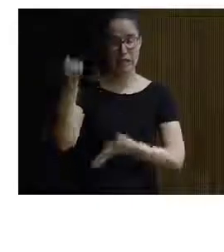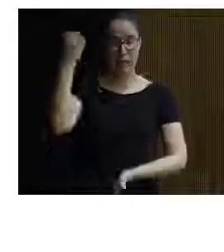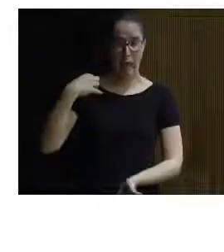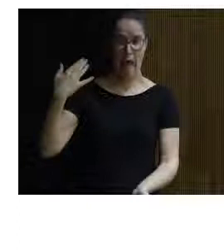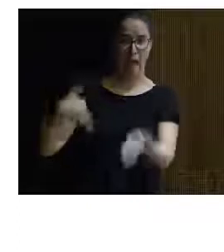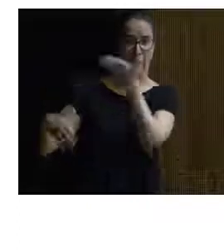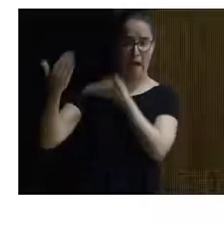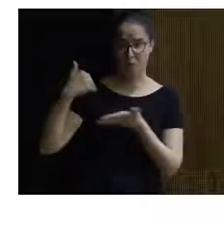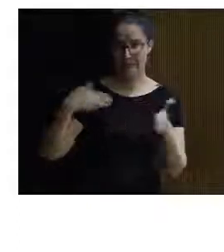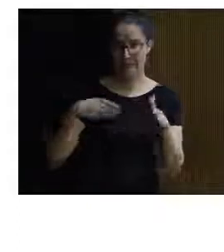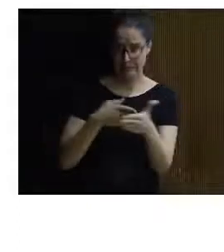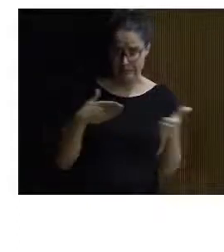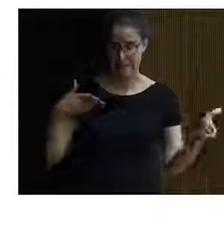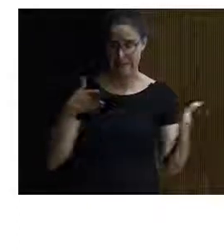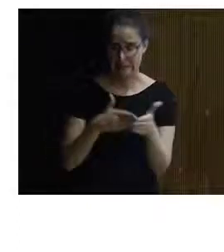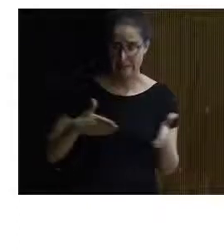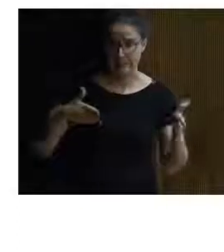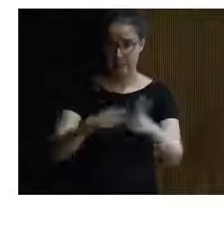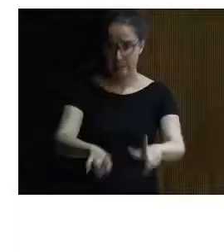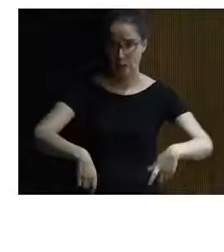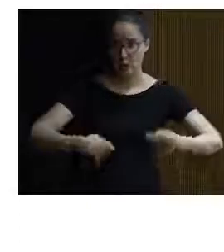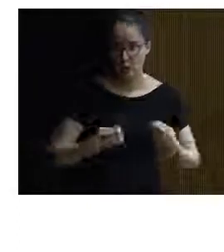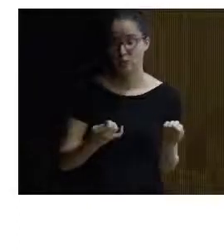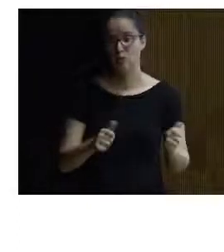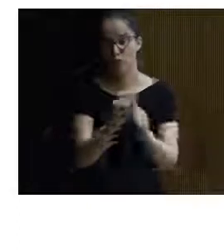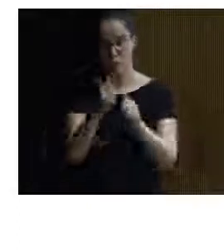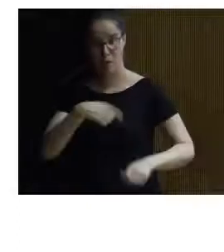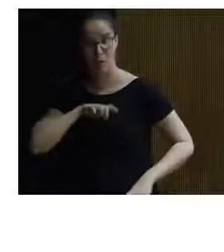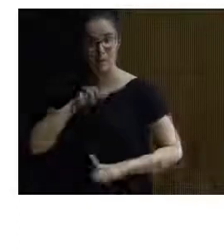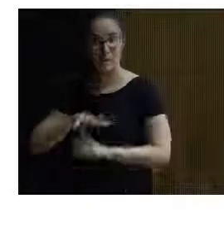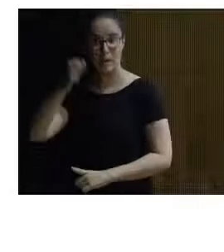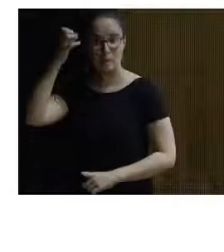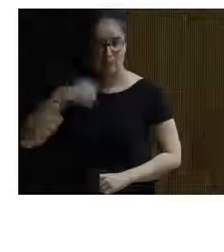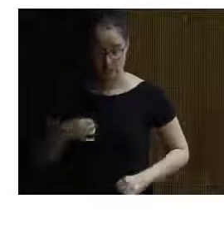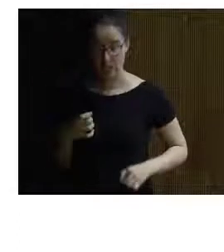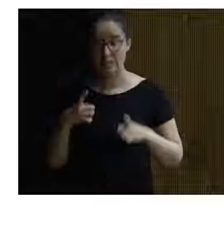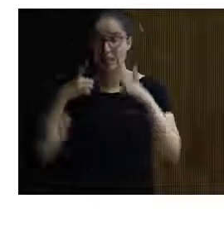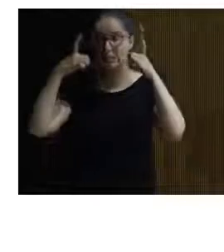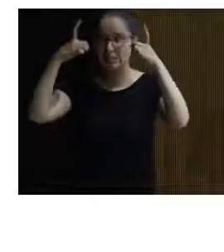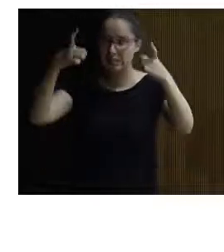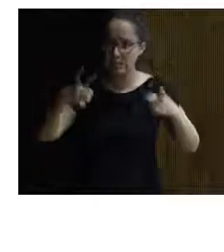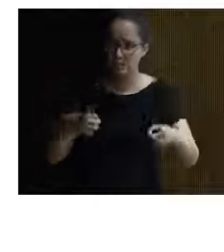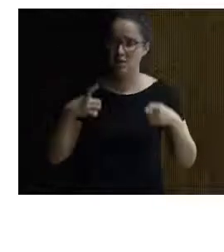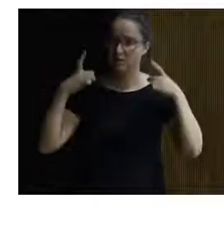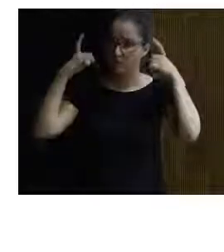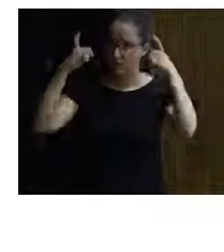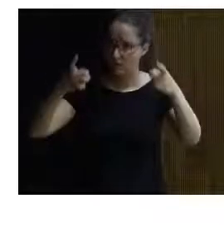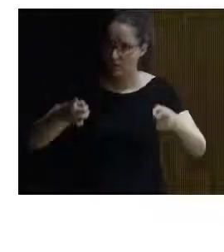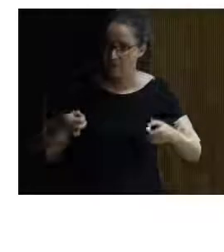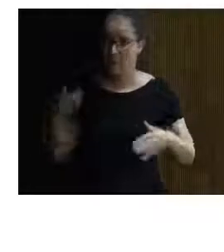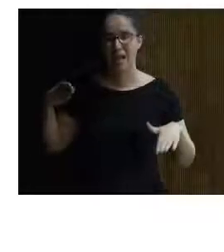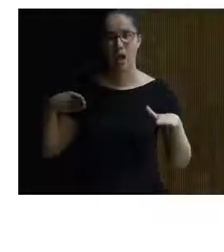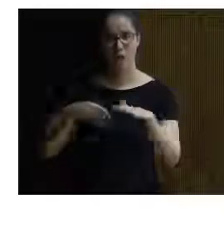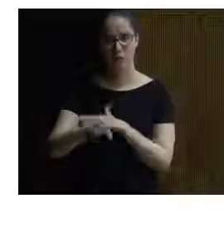poco accesible al natural y de esta manera en el parque de la prehistoria pues se intenta sobre todo dar